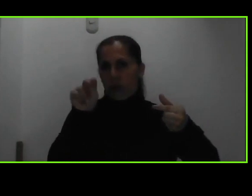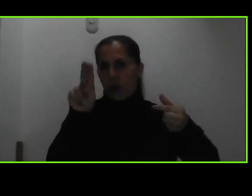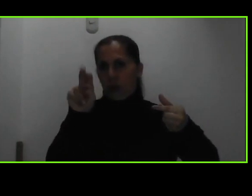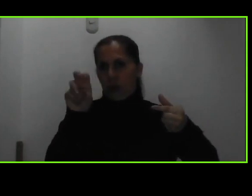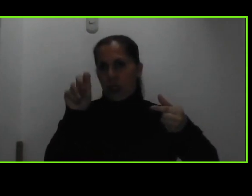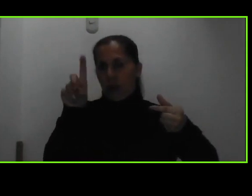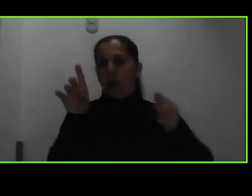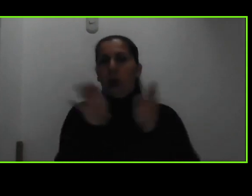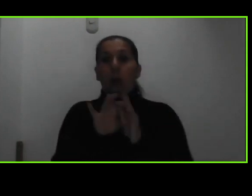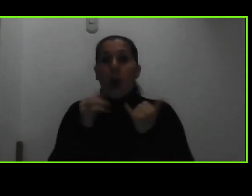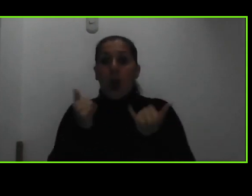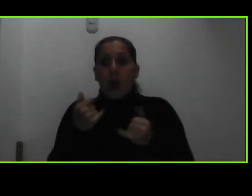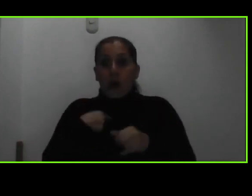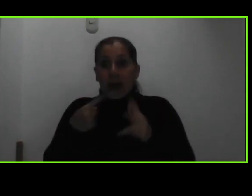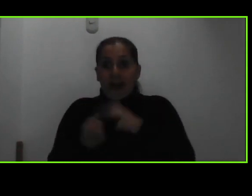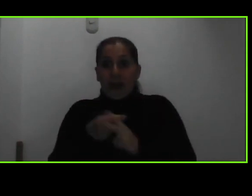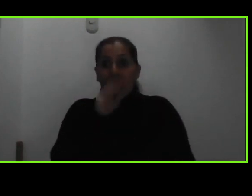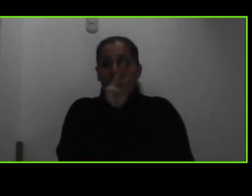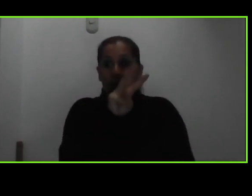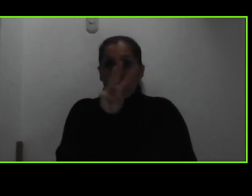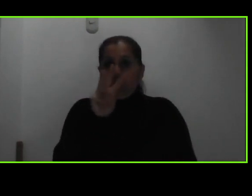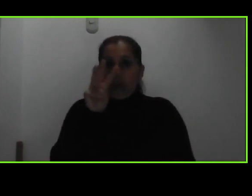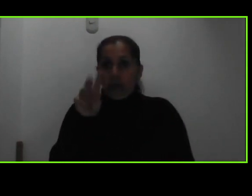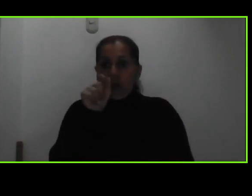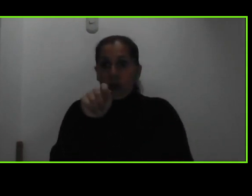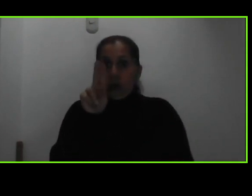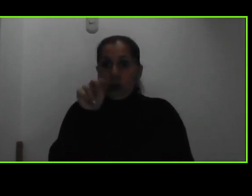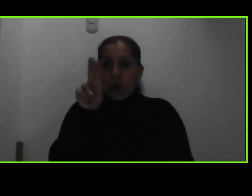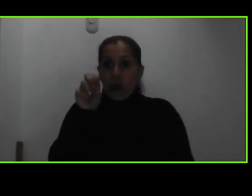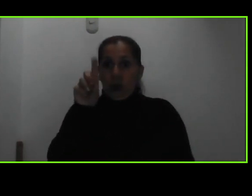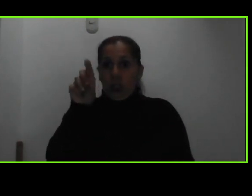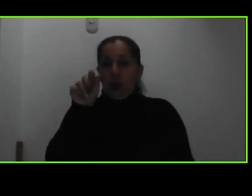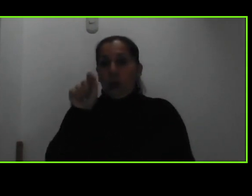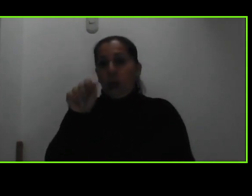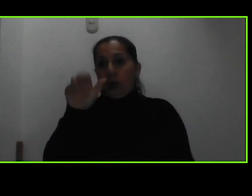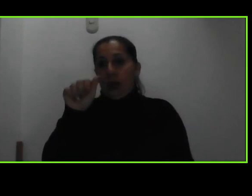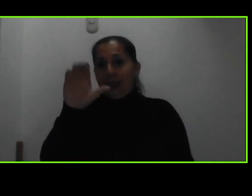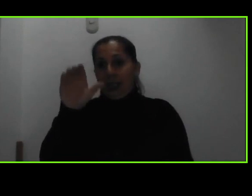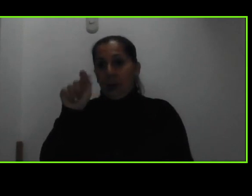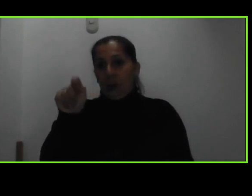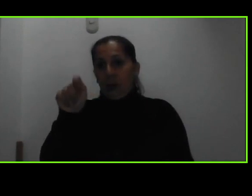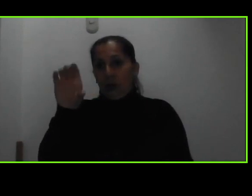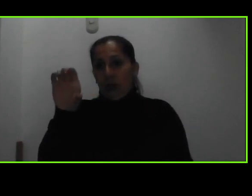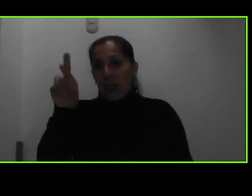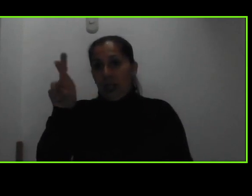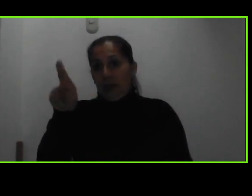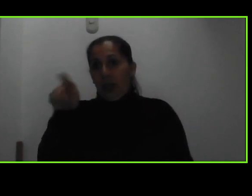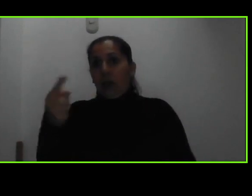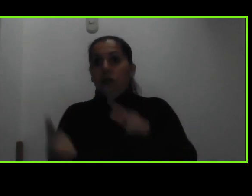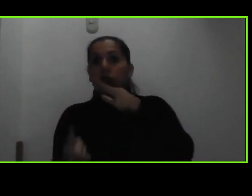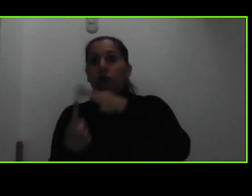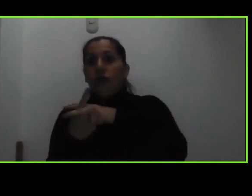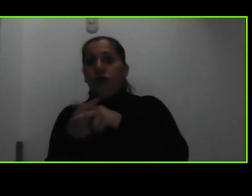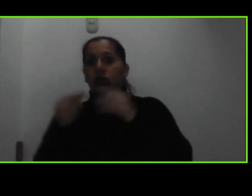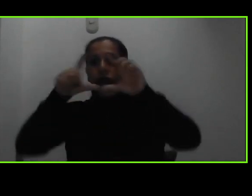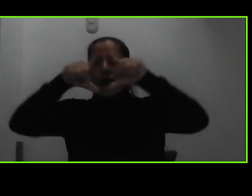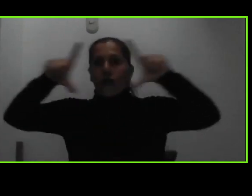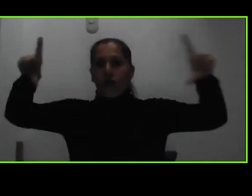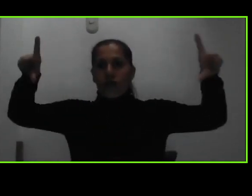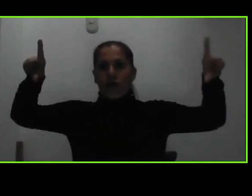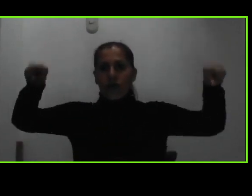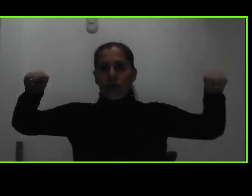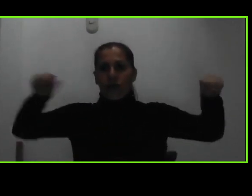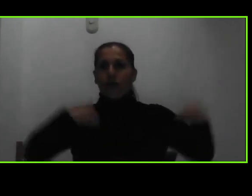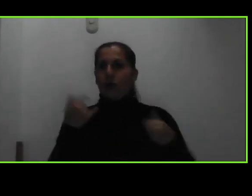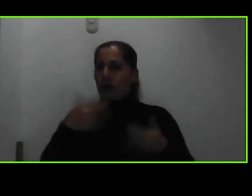momento entran a www.unet.ac.cr van a encontrar el banner que les mostré en la